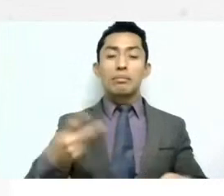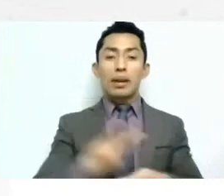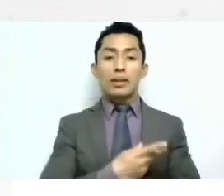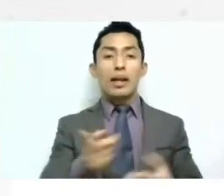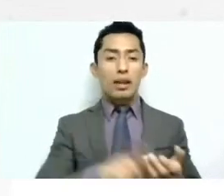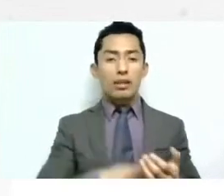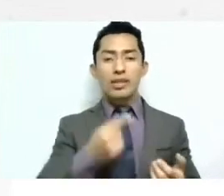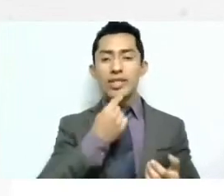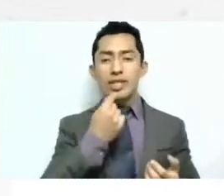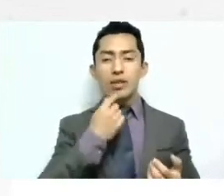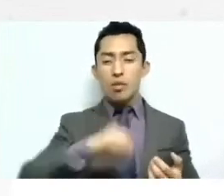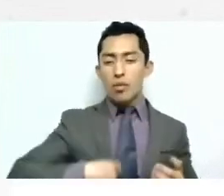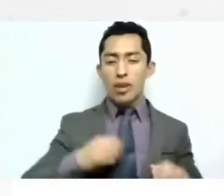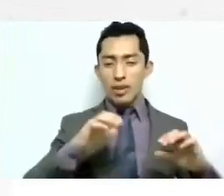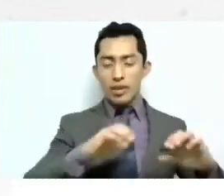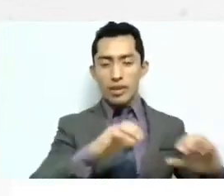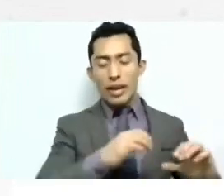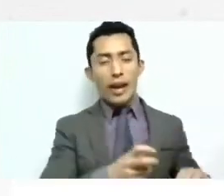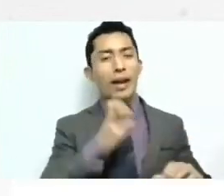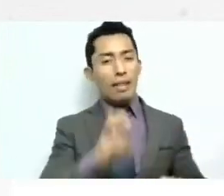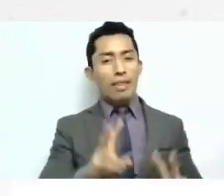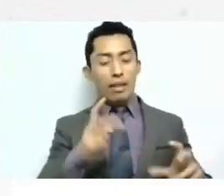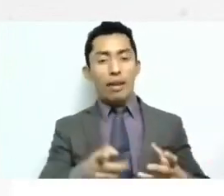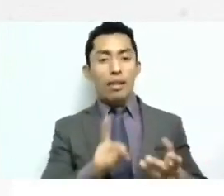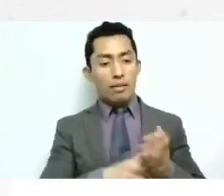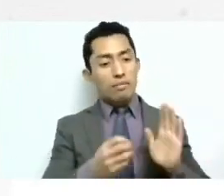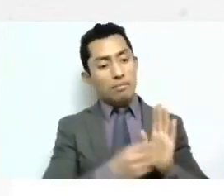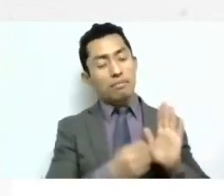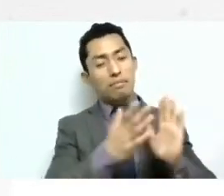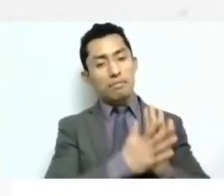que que se establecen en este cuaderno